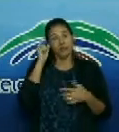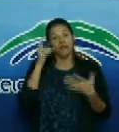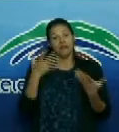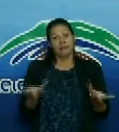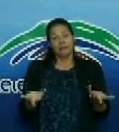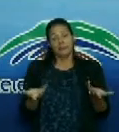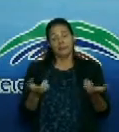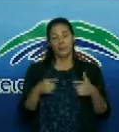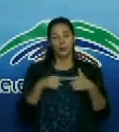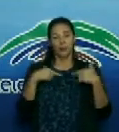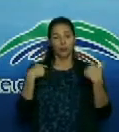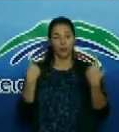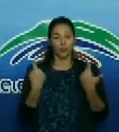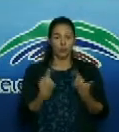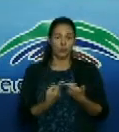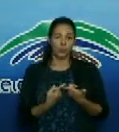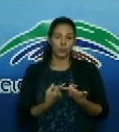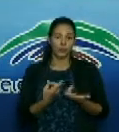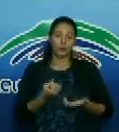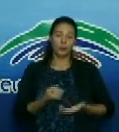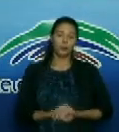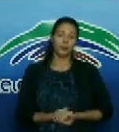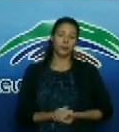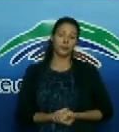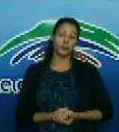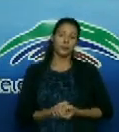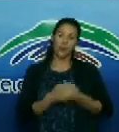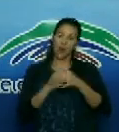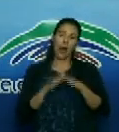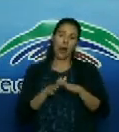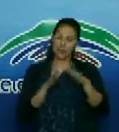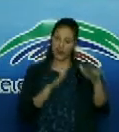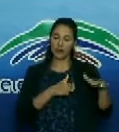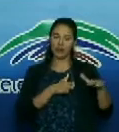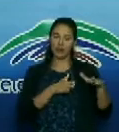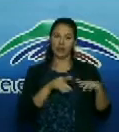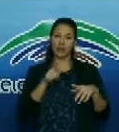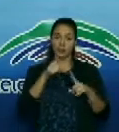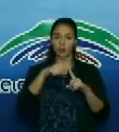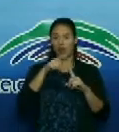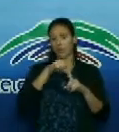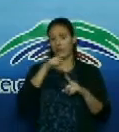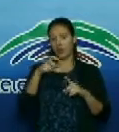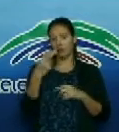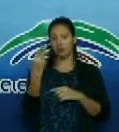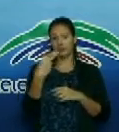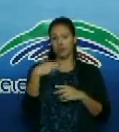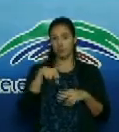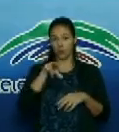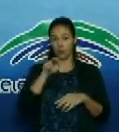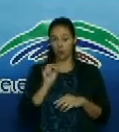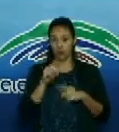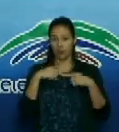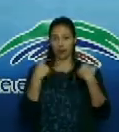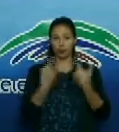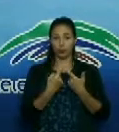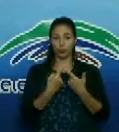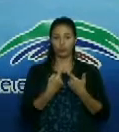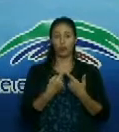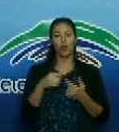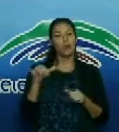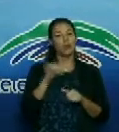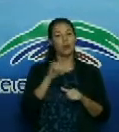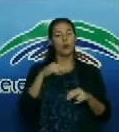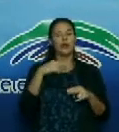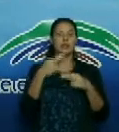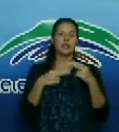nosotros, a pesar de que fue también una tarea totalmente nueva para nosotros, nos convertimos psicólogas en nosotros